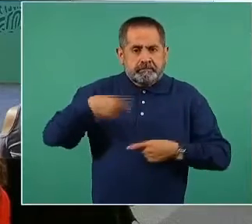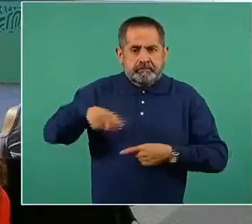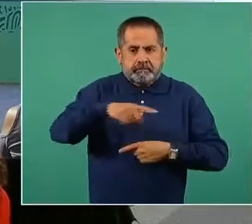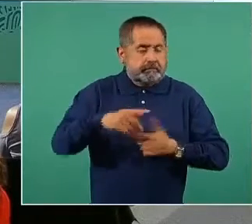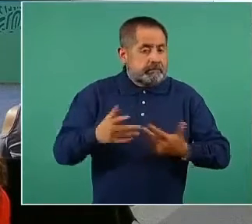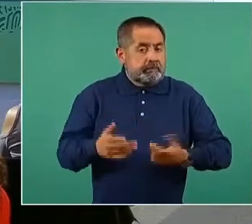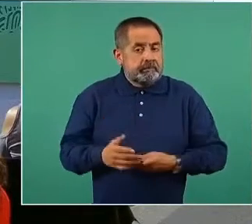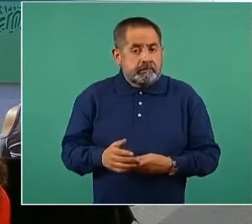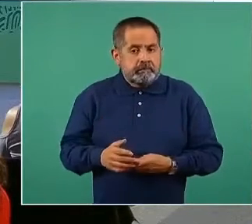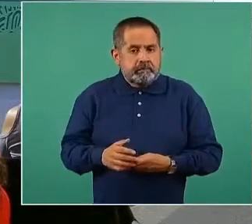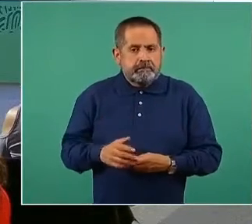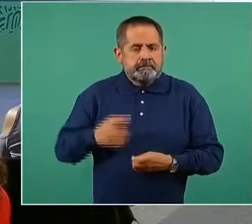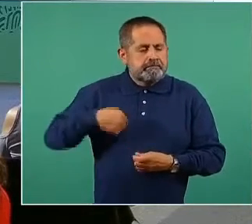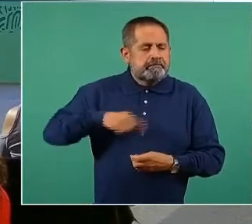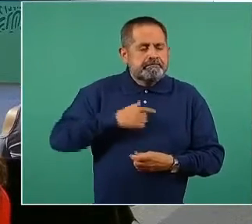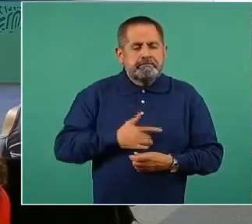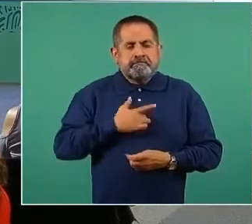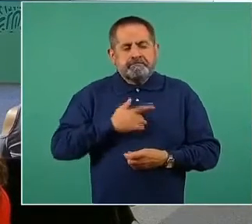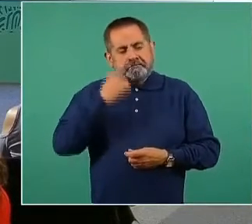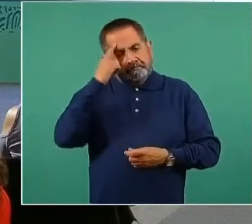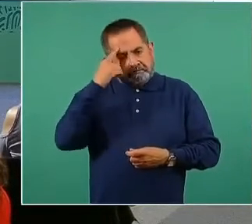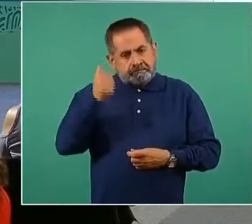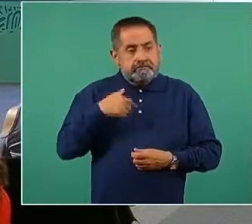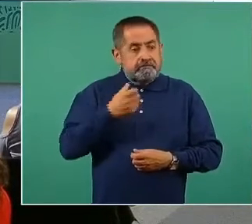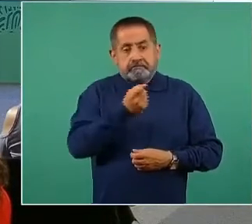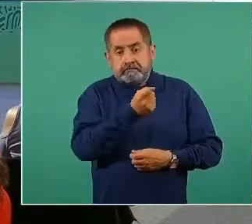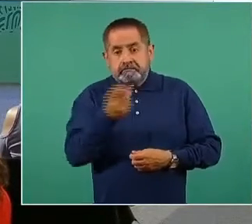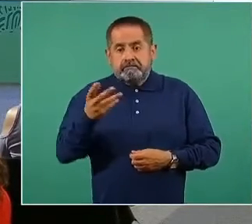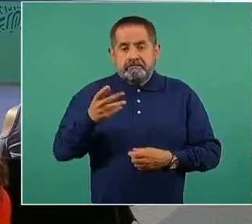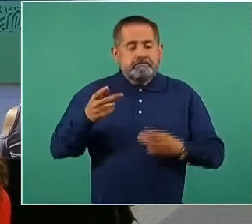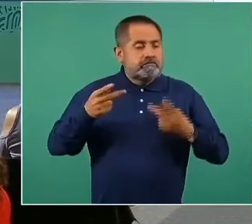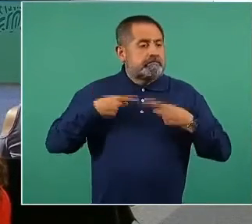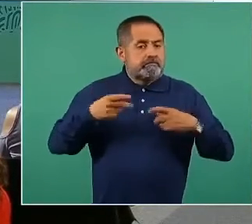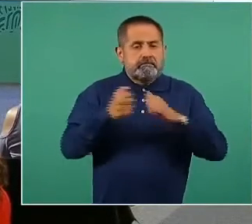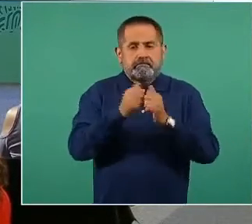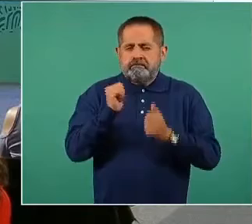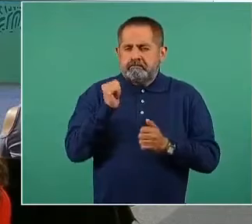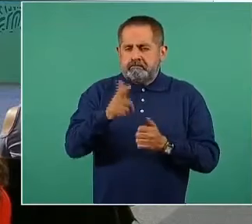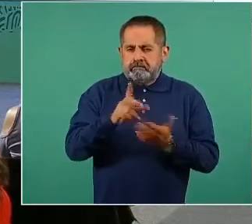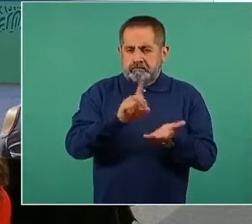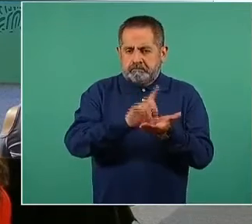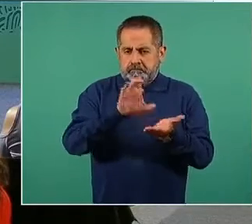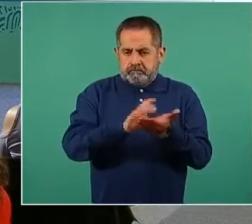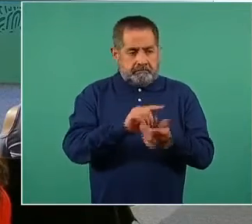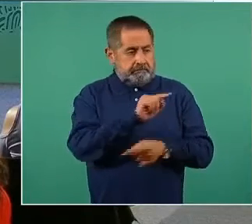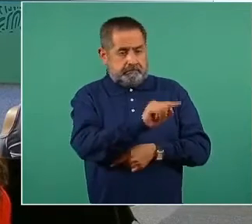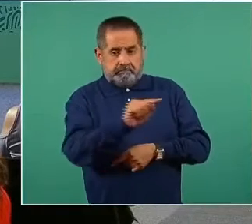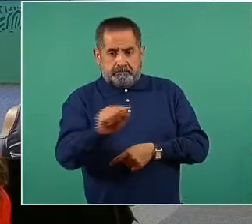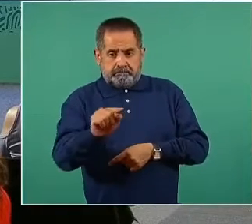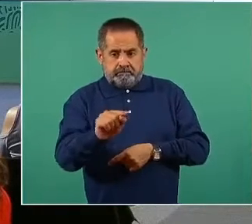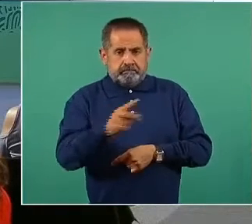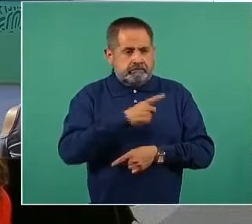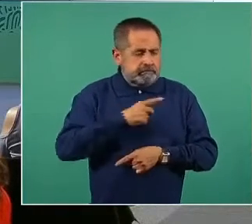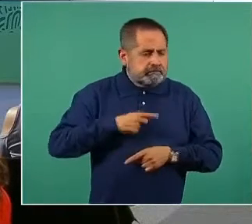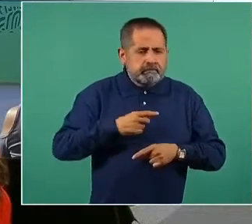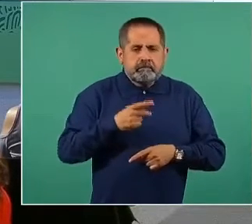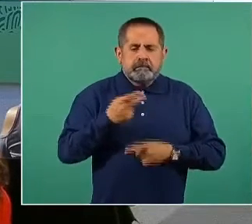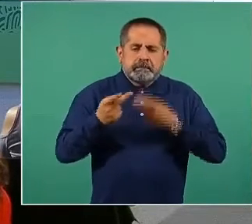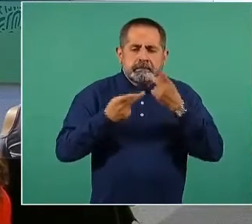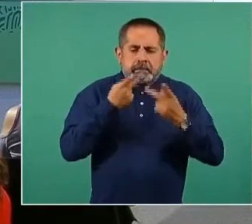estar conscientes de que a múltiples personas que viven con algunas discapacidades hay que hablarles